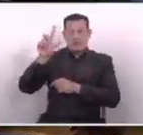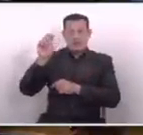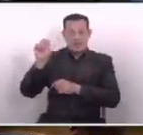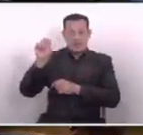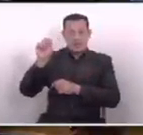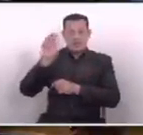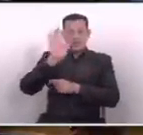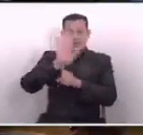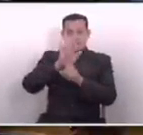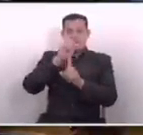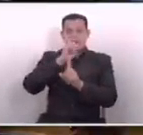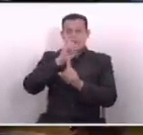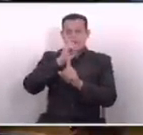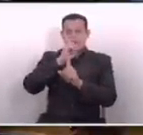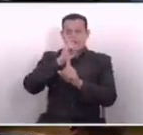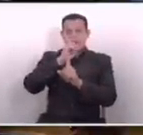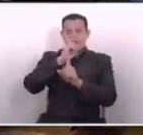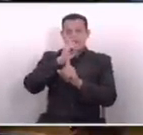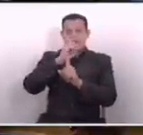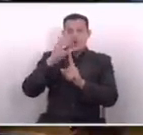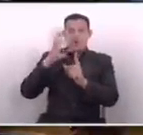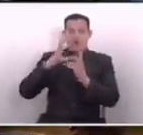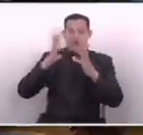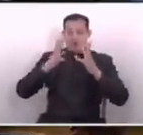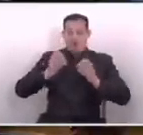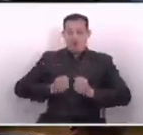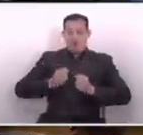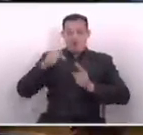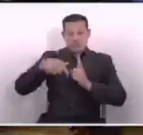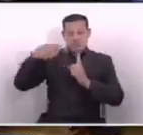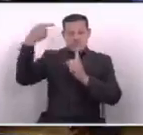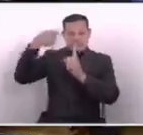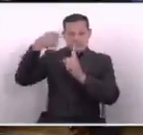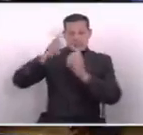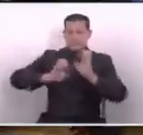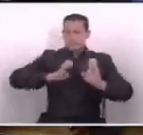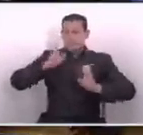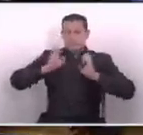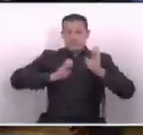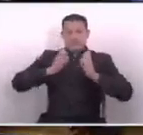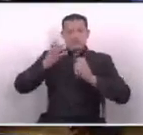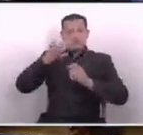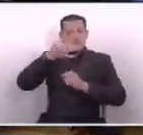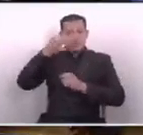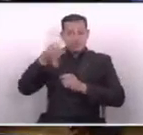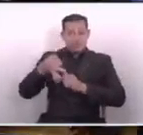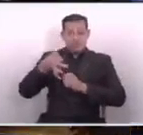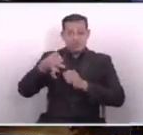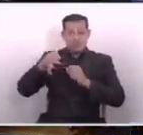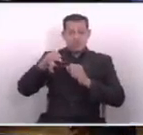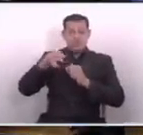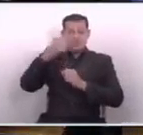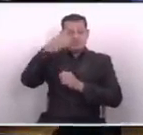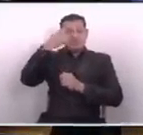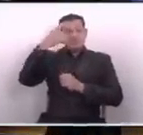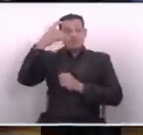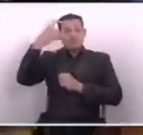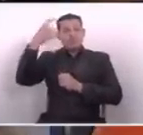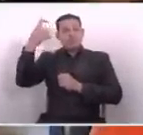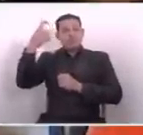su papá fue gobernador y que hoy critica con energía, ciertamente da algo de nostalgia.